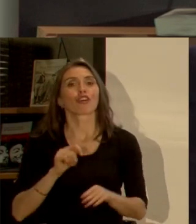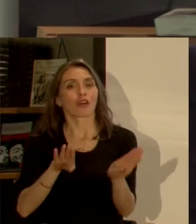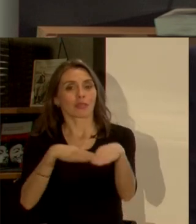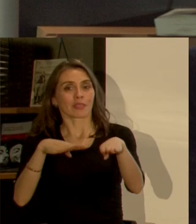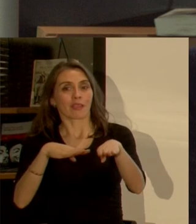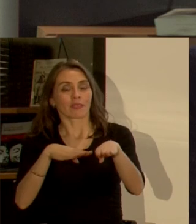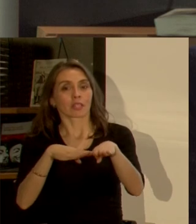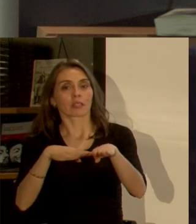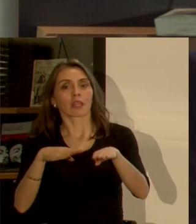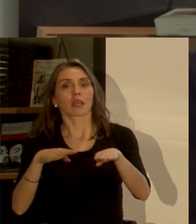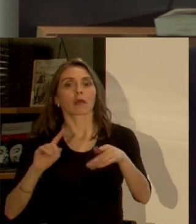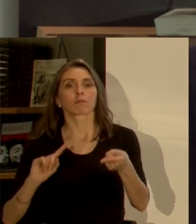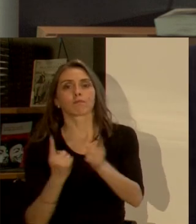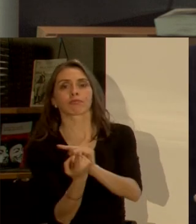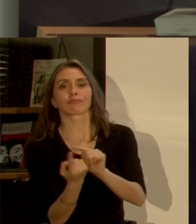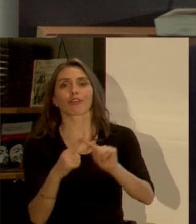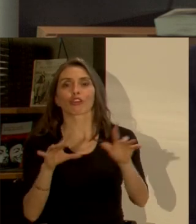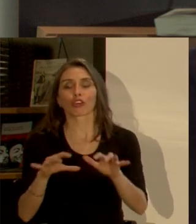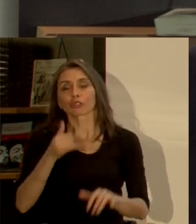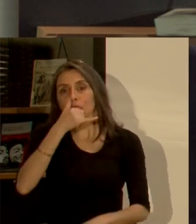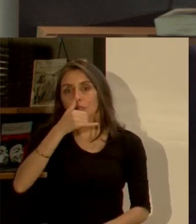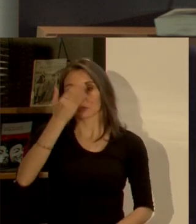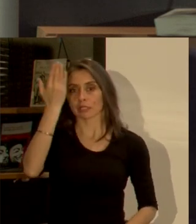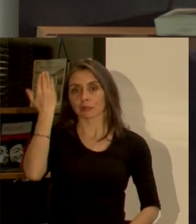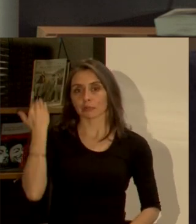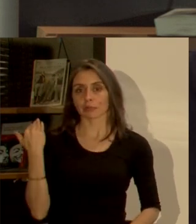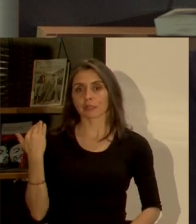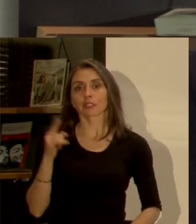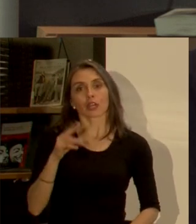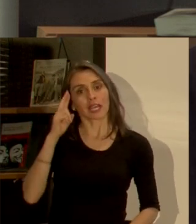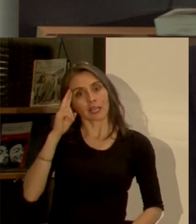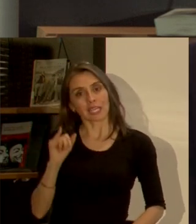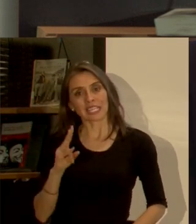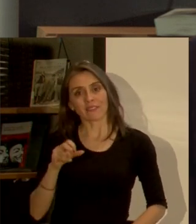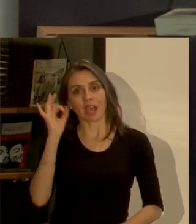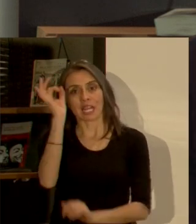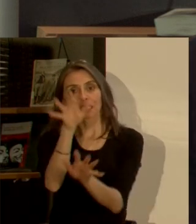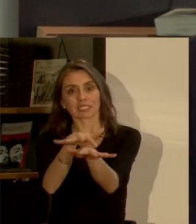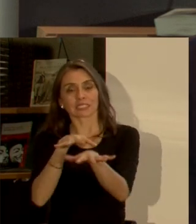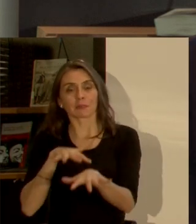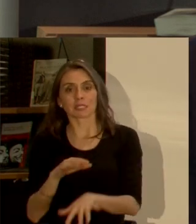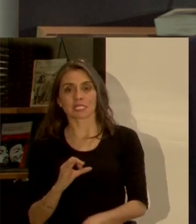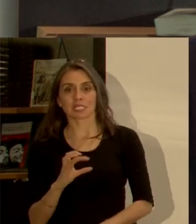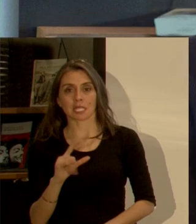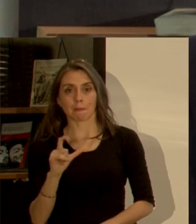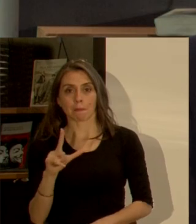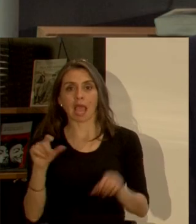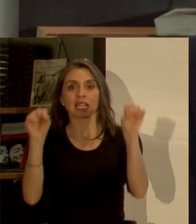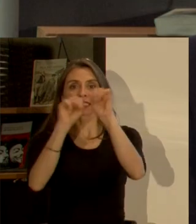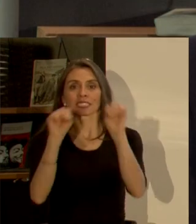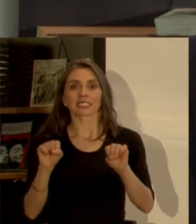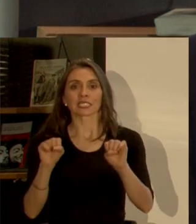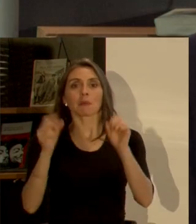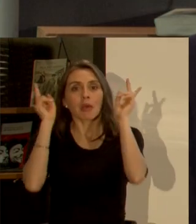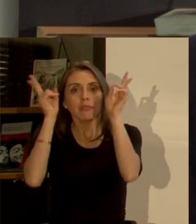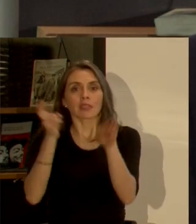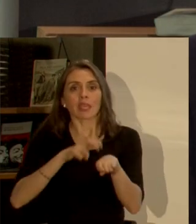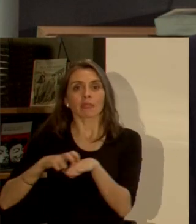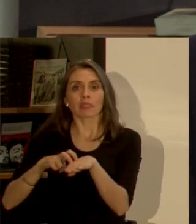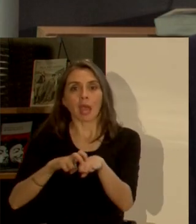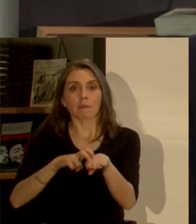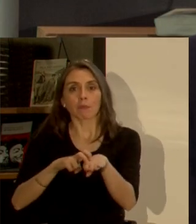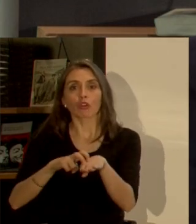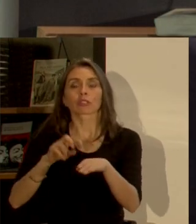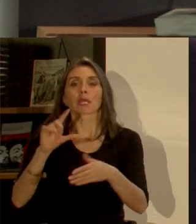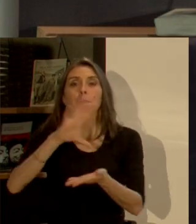prometió otra cosa de hecho hace un tiempo atrás Iván deberá recordar hubo un seminario en la CEPAL sobre el sistema de transporte latinoamericano y fue uno de los